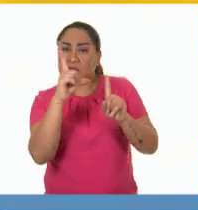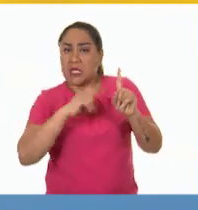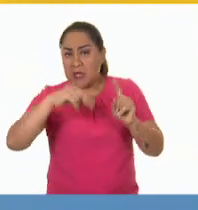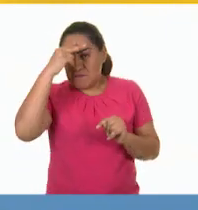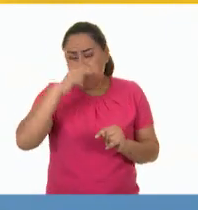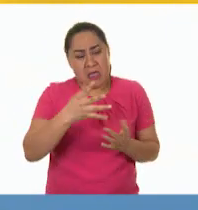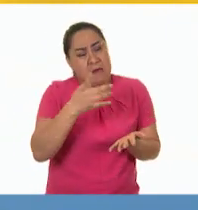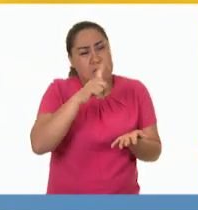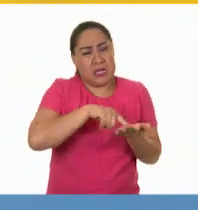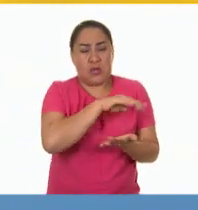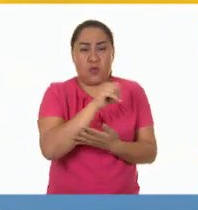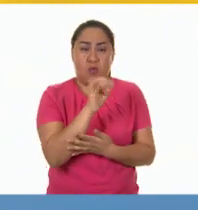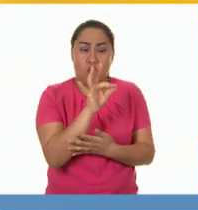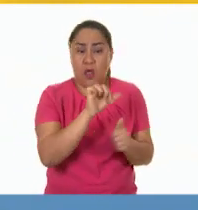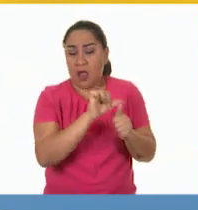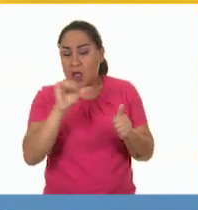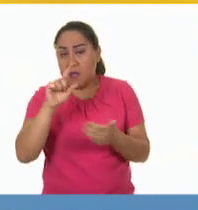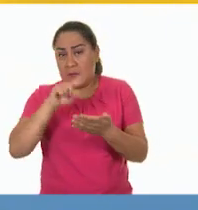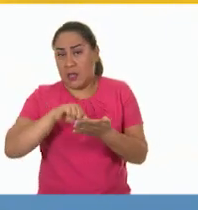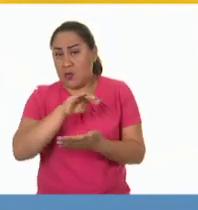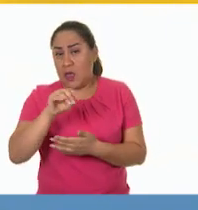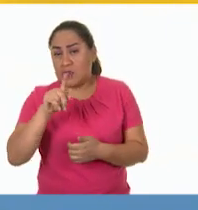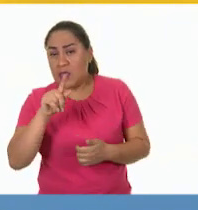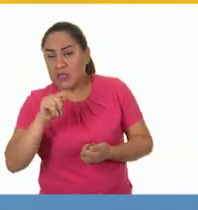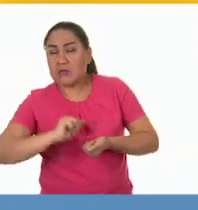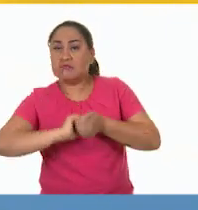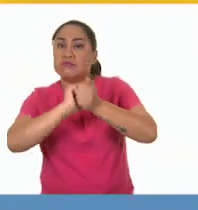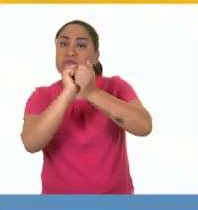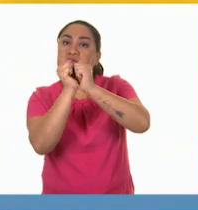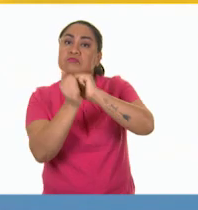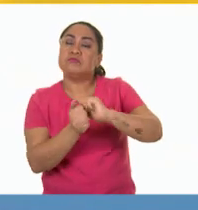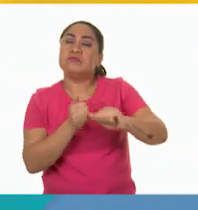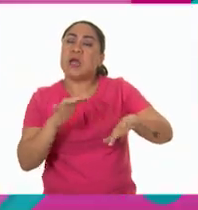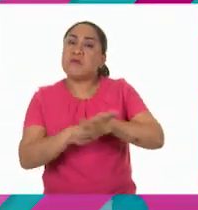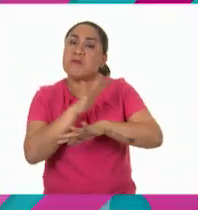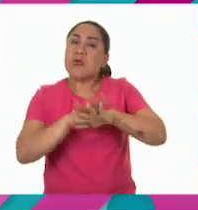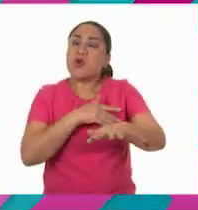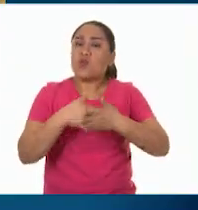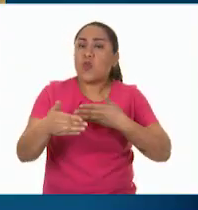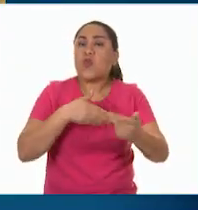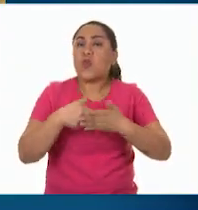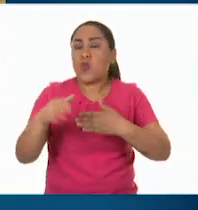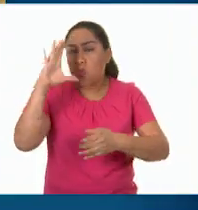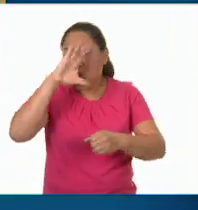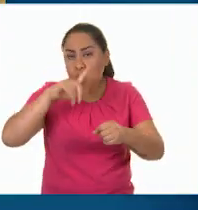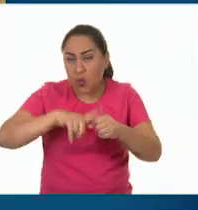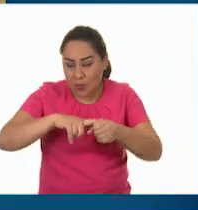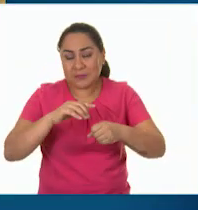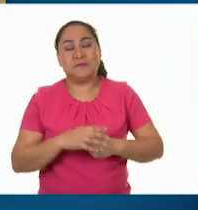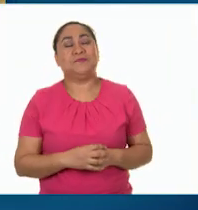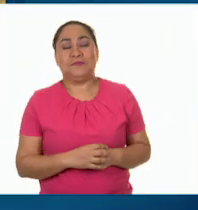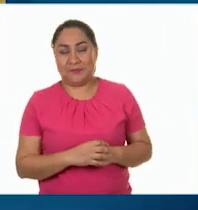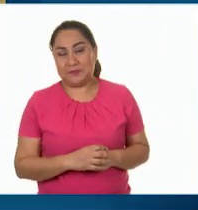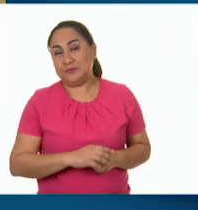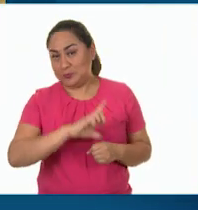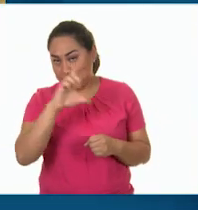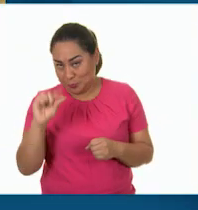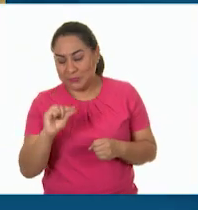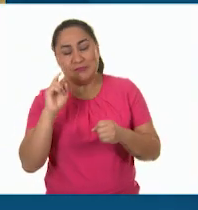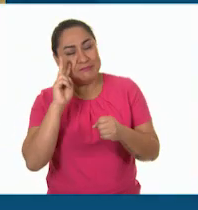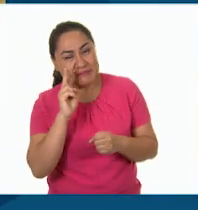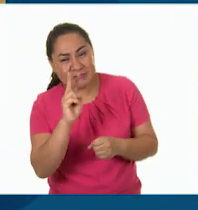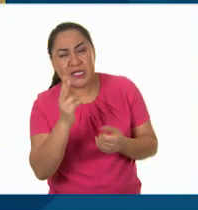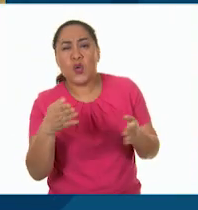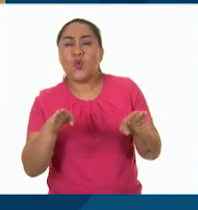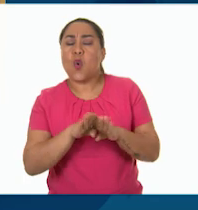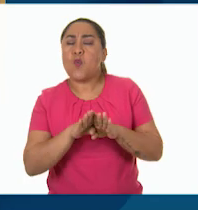1940 y 1970 empezó a modernizarse también culturalmente, veremos cómo es que estos avances